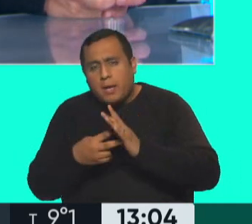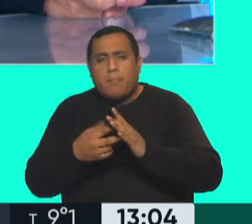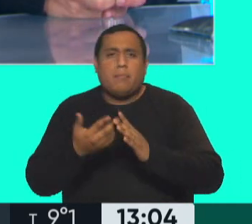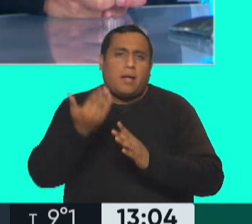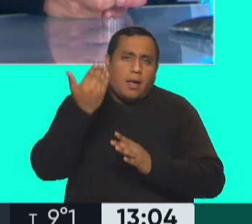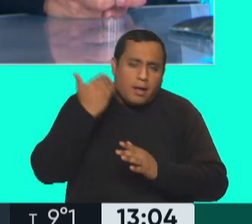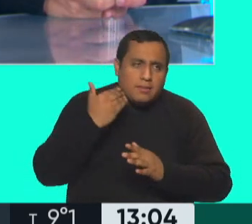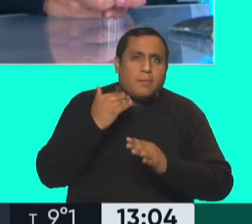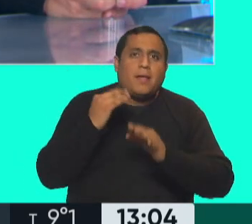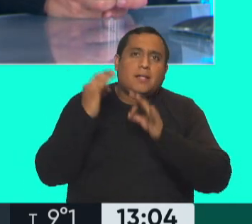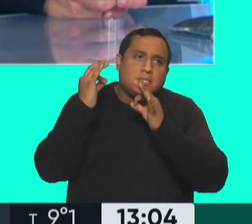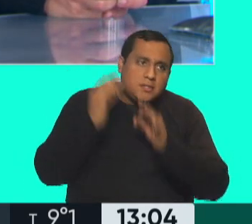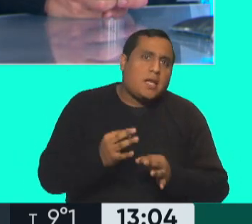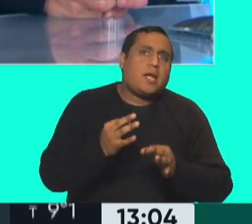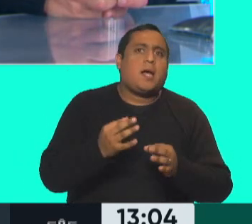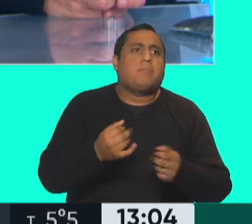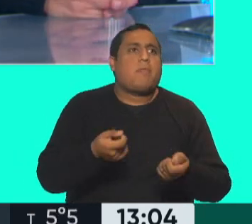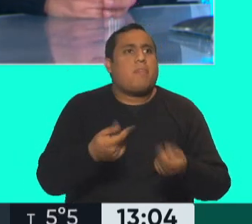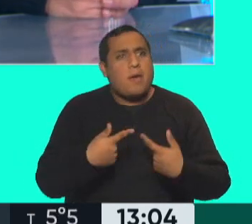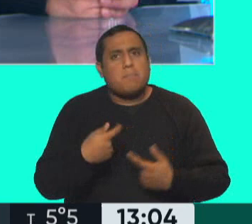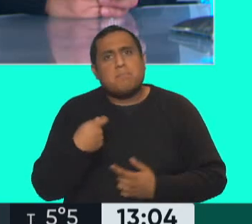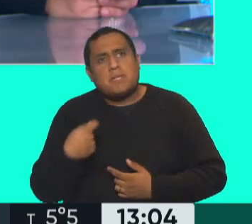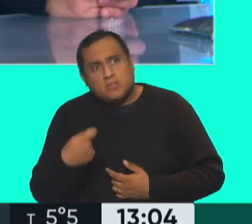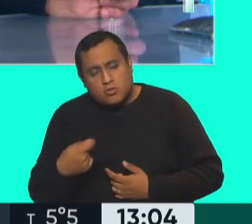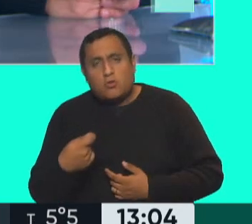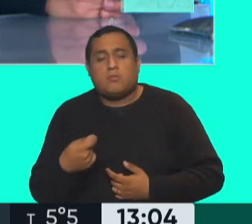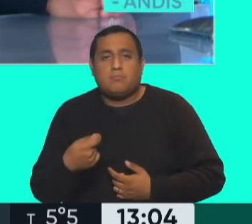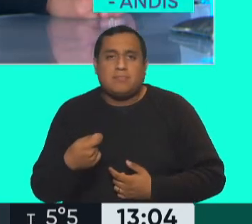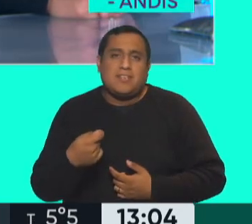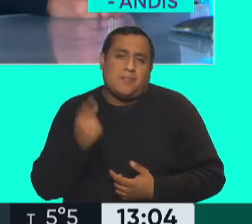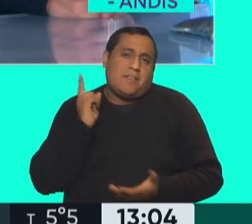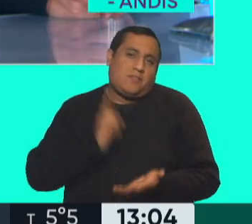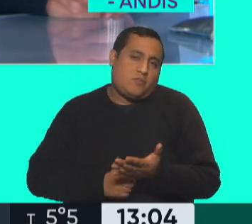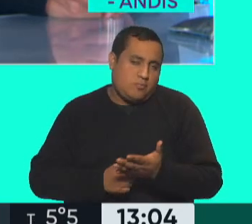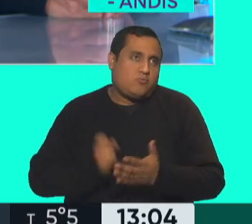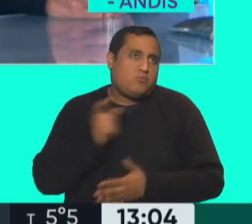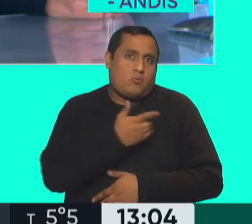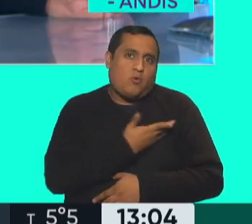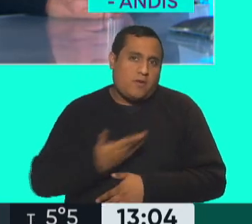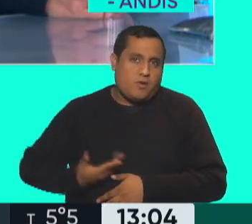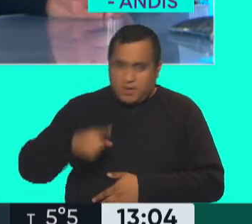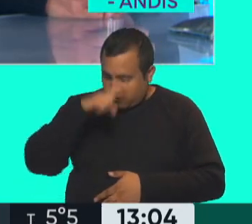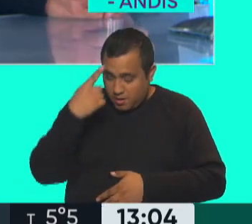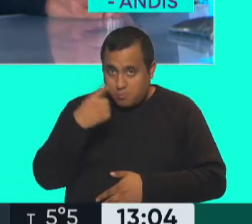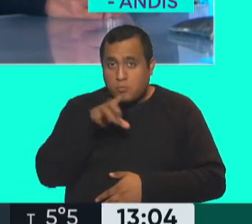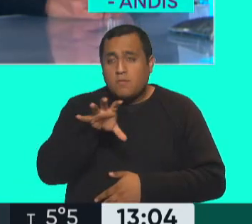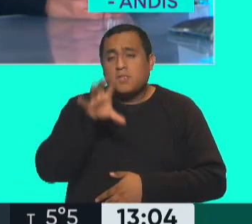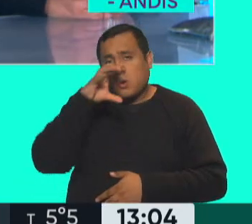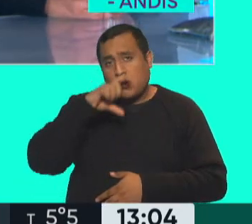momento para llegar a esta política pública del Estado Nacional, y en la provincia de Corrientes